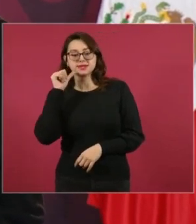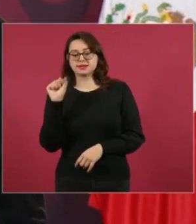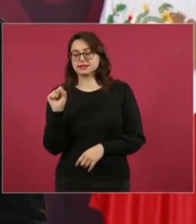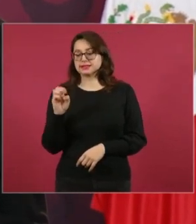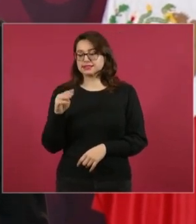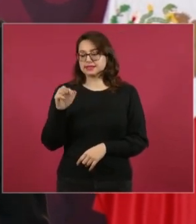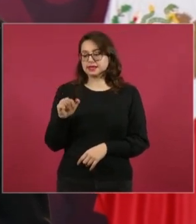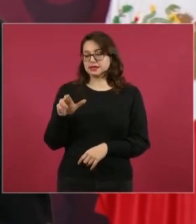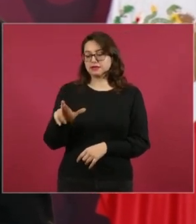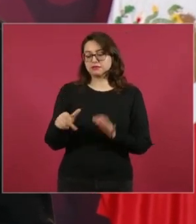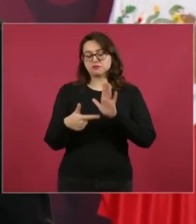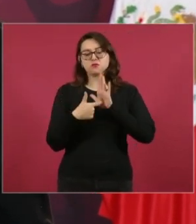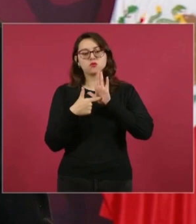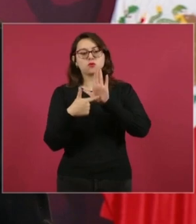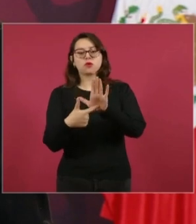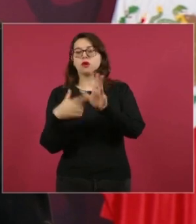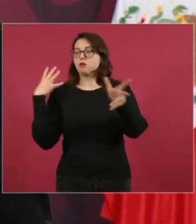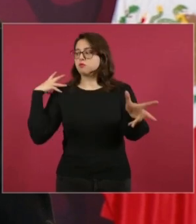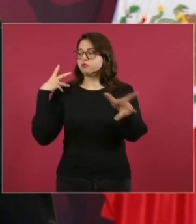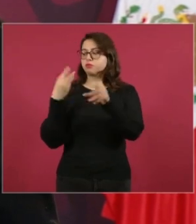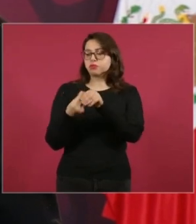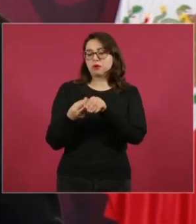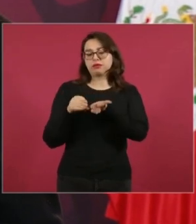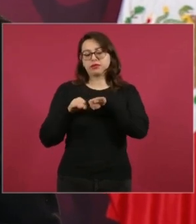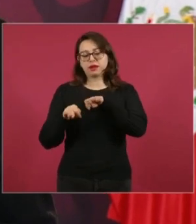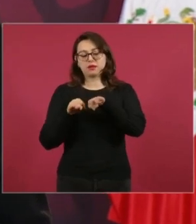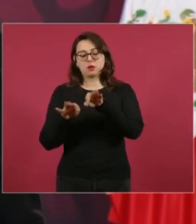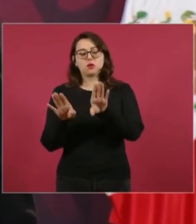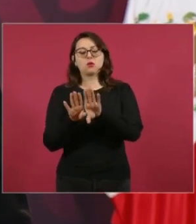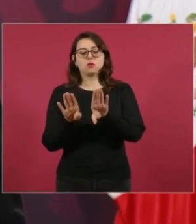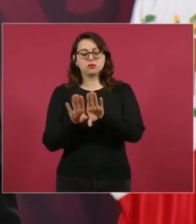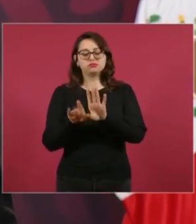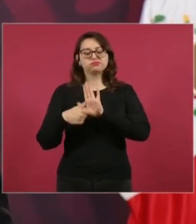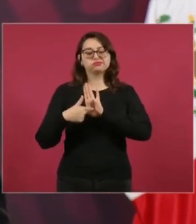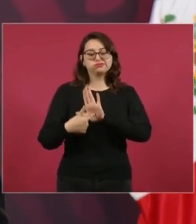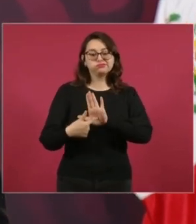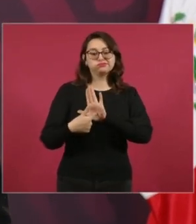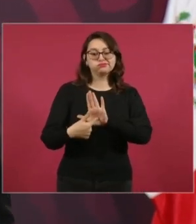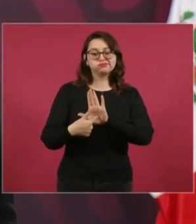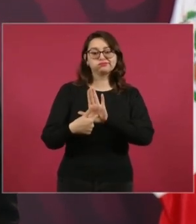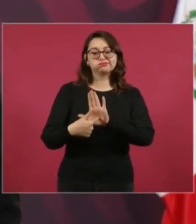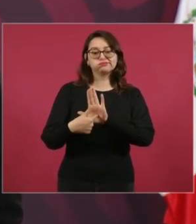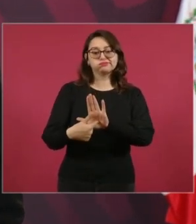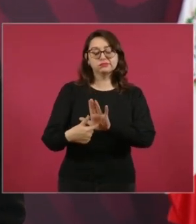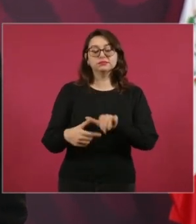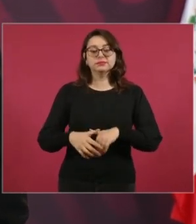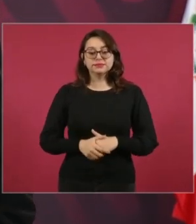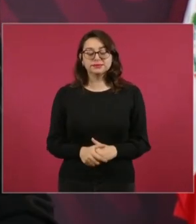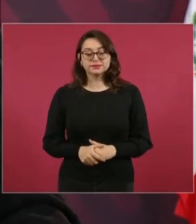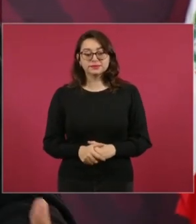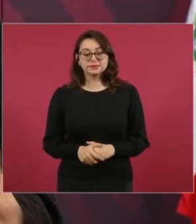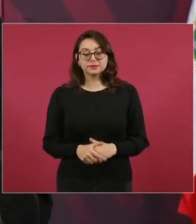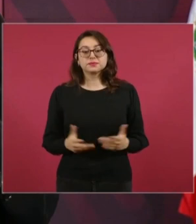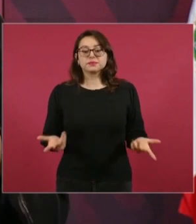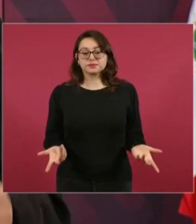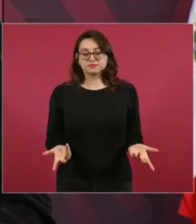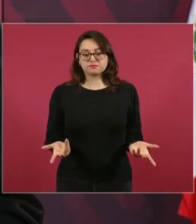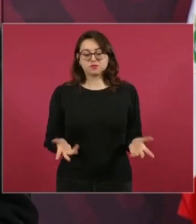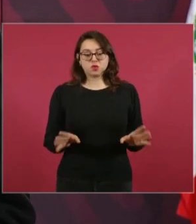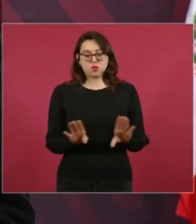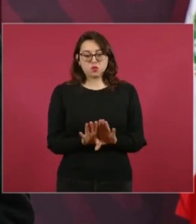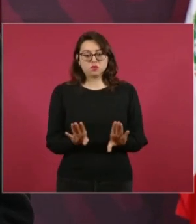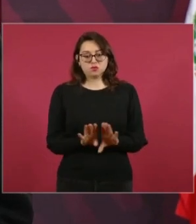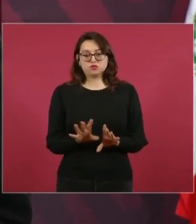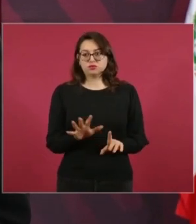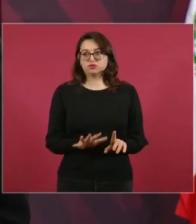están llevando a cabo en la Secretaría de Marina para el desarrollo